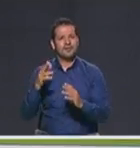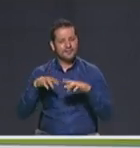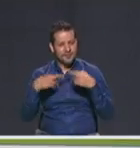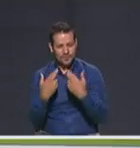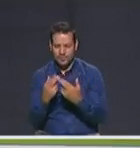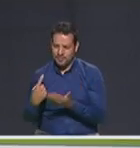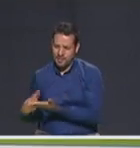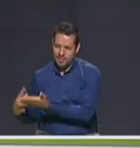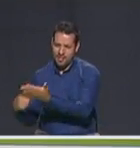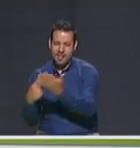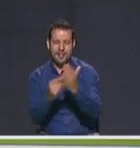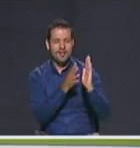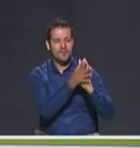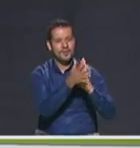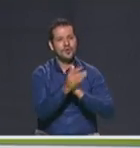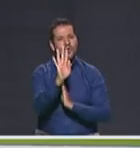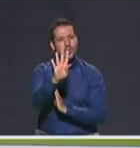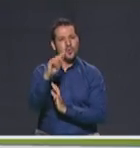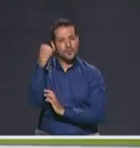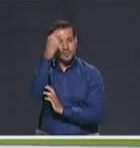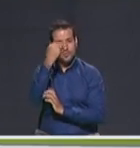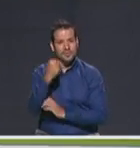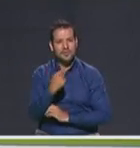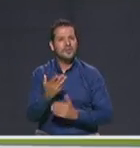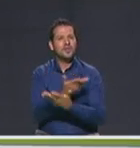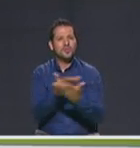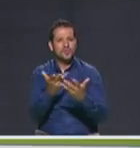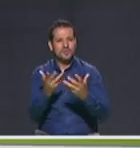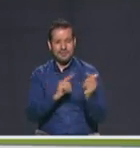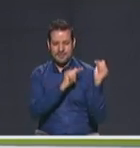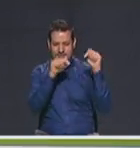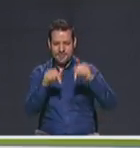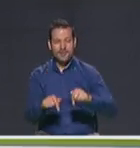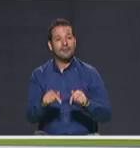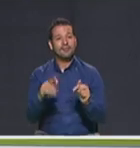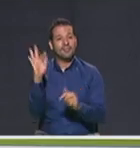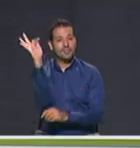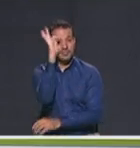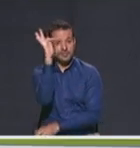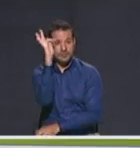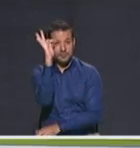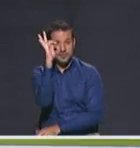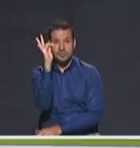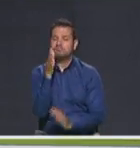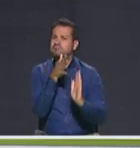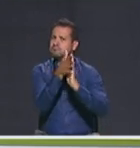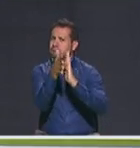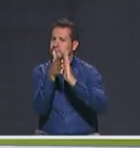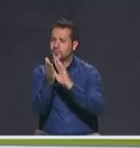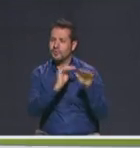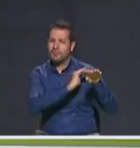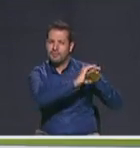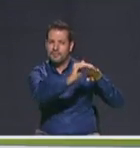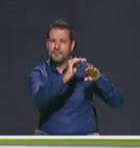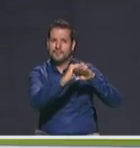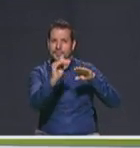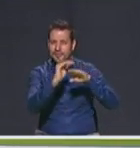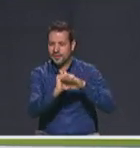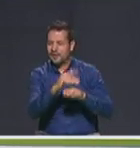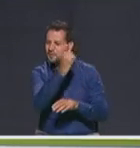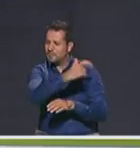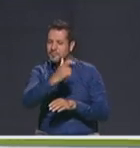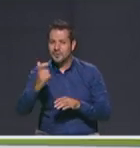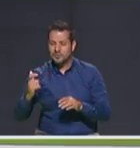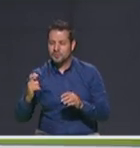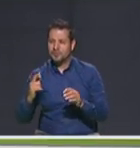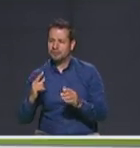tuvo lugar el pasado 4 de septiembre acá en las instalaciones de Telemedellín, donde se les dijo que se iba a invitar a los candidatos a